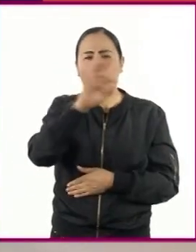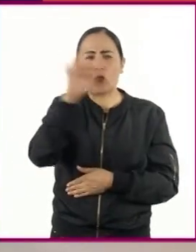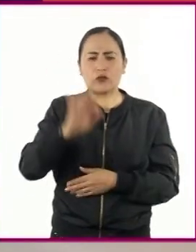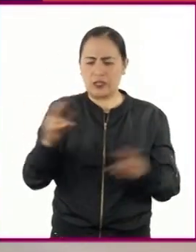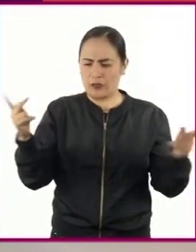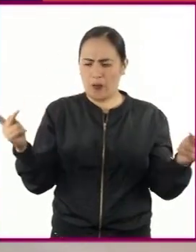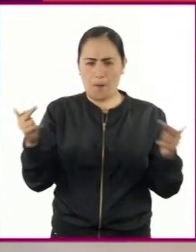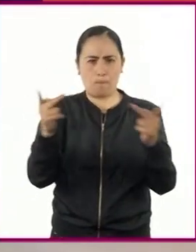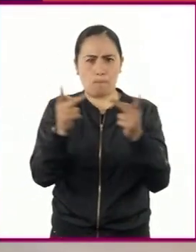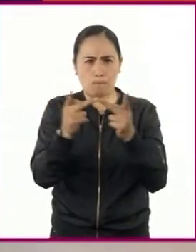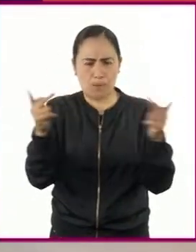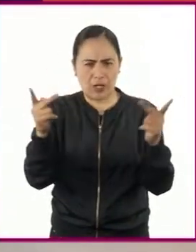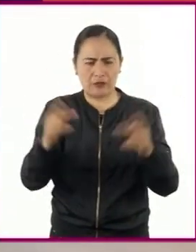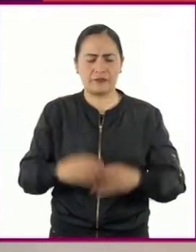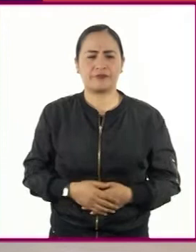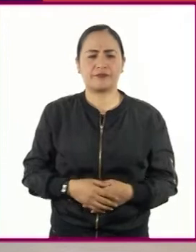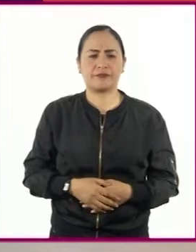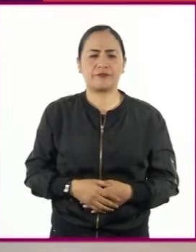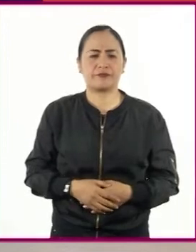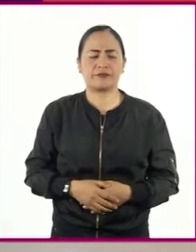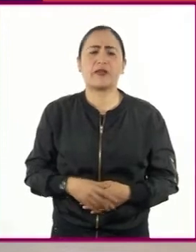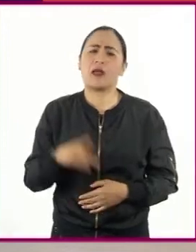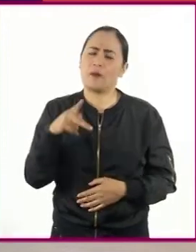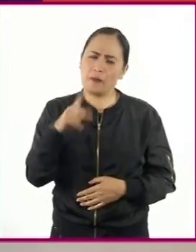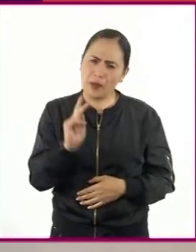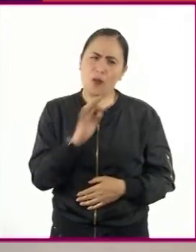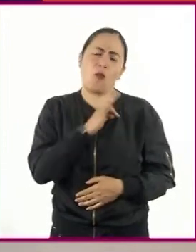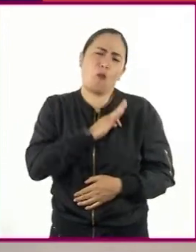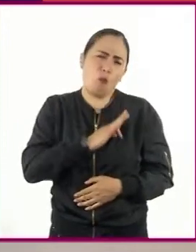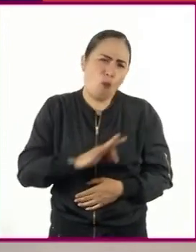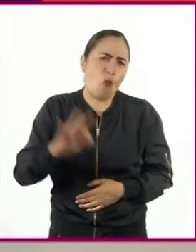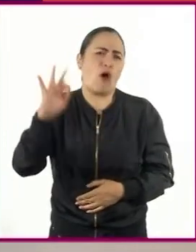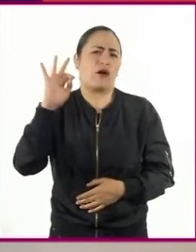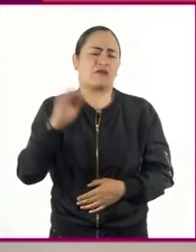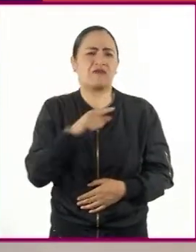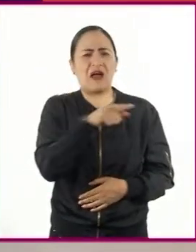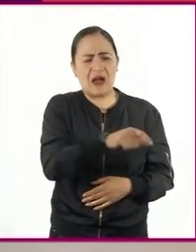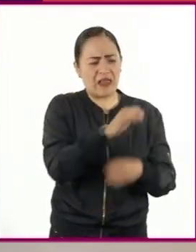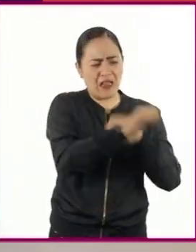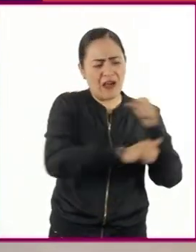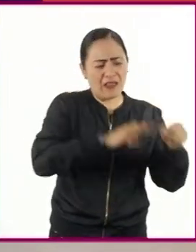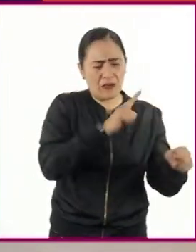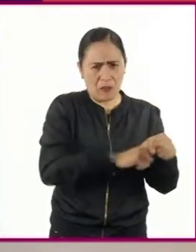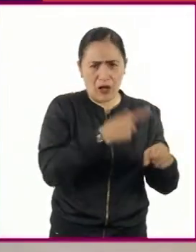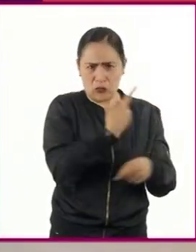Aunque sigue vigente la alternativa de las insulinas obtenidas de animales.